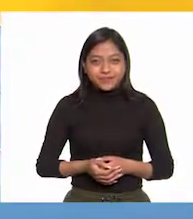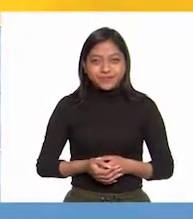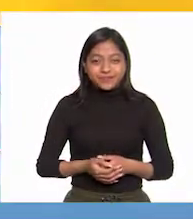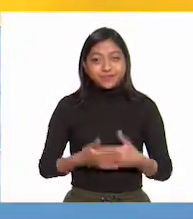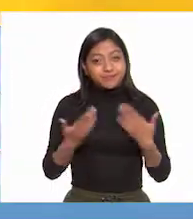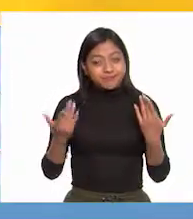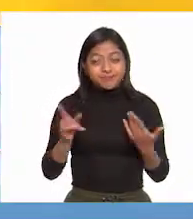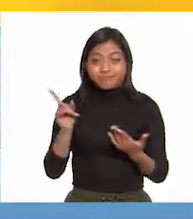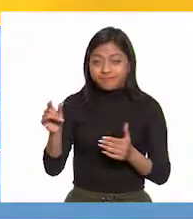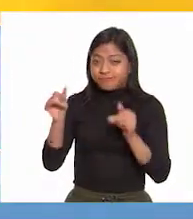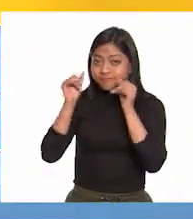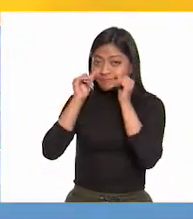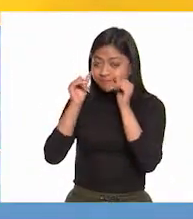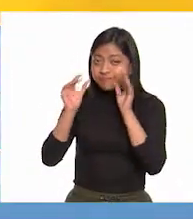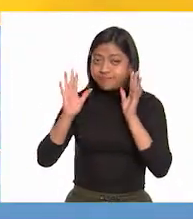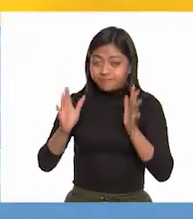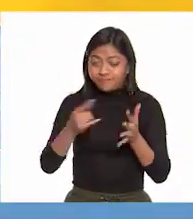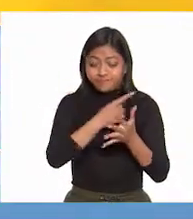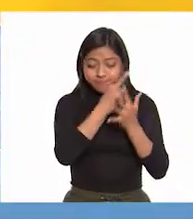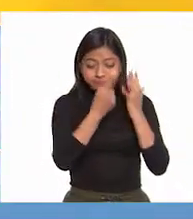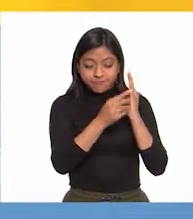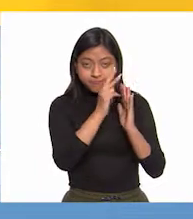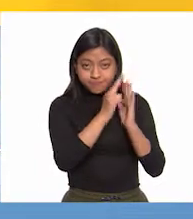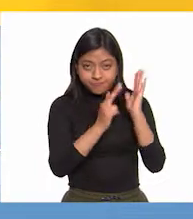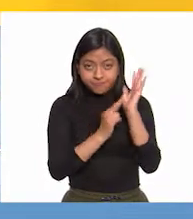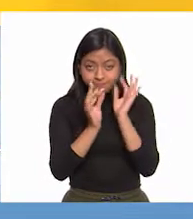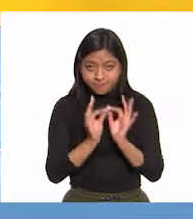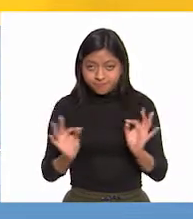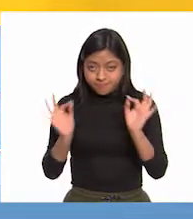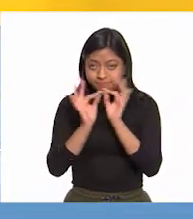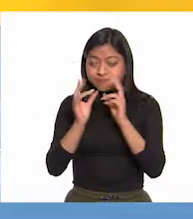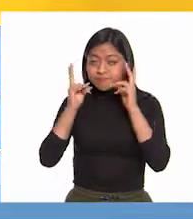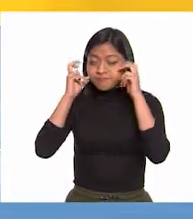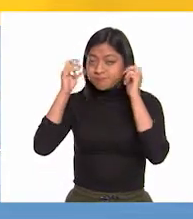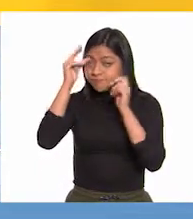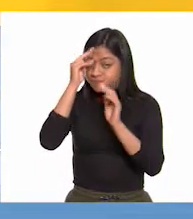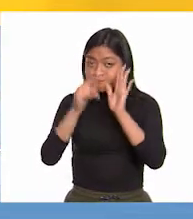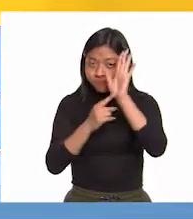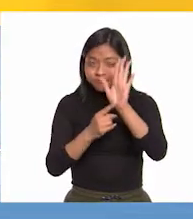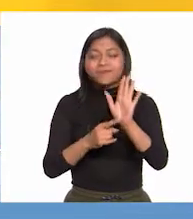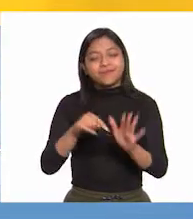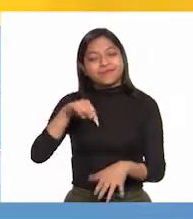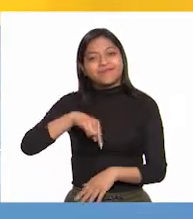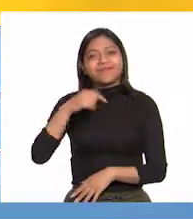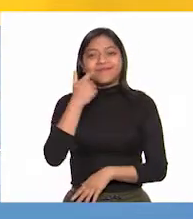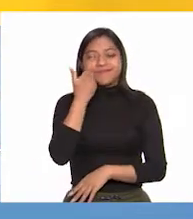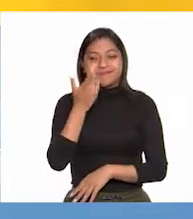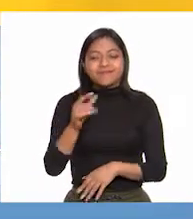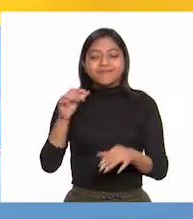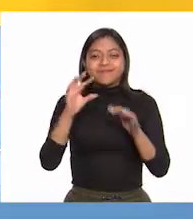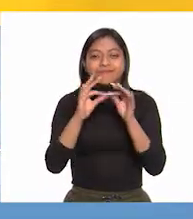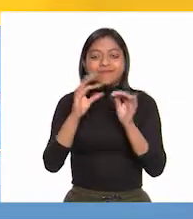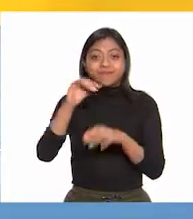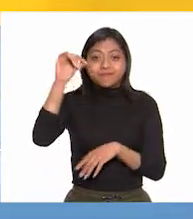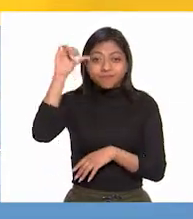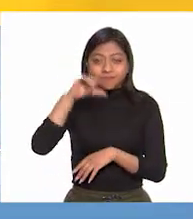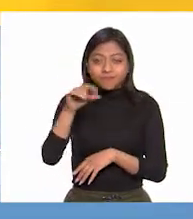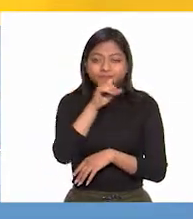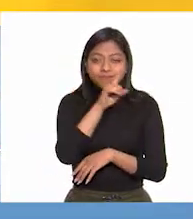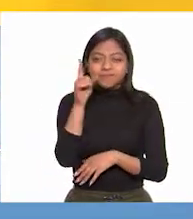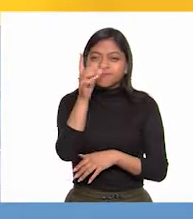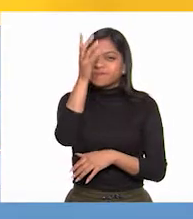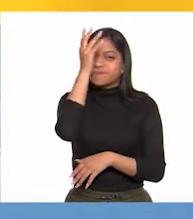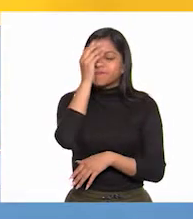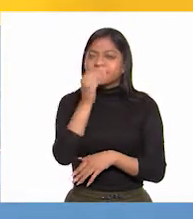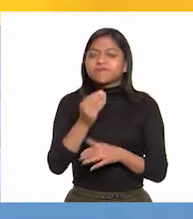Después de haber escuchado los importantes consejos de Ajo Listo, quiero decirles que el día de hoy comenzaremos a estudiar una nueva etapa